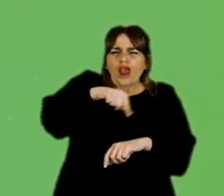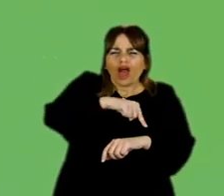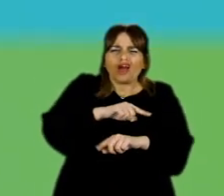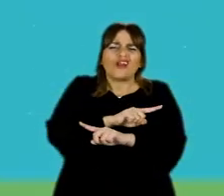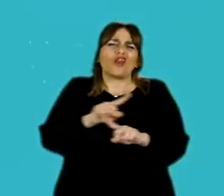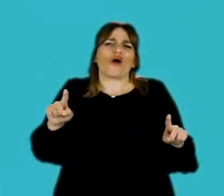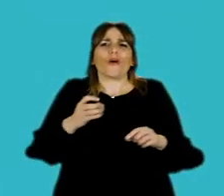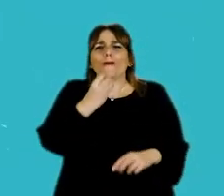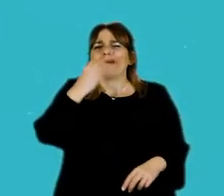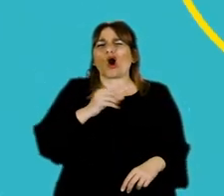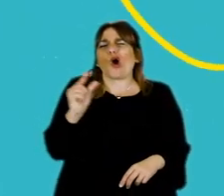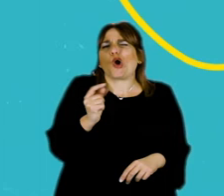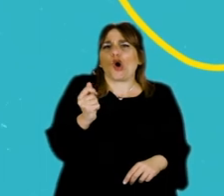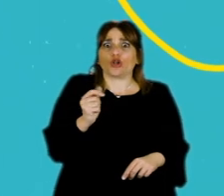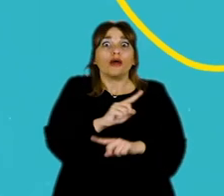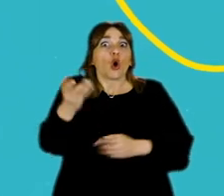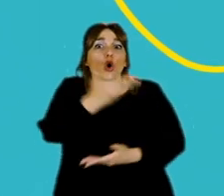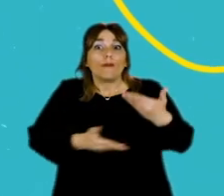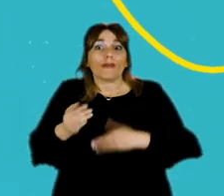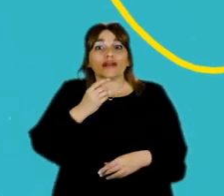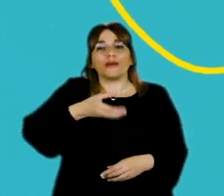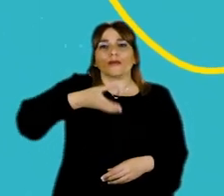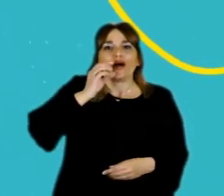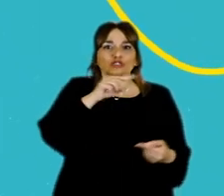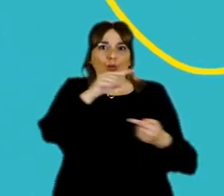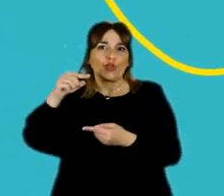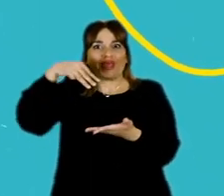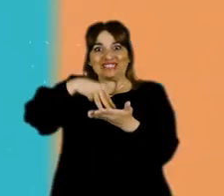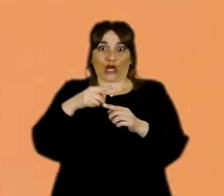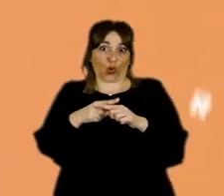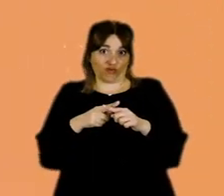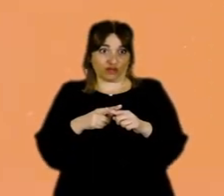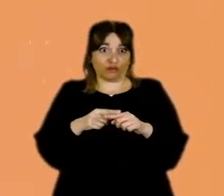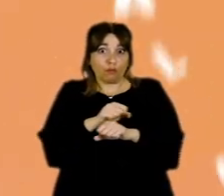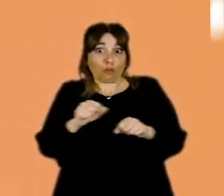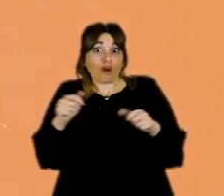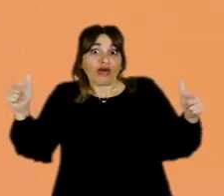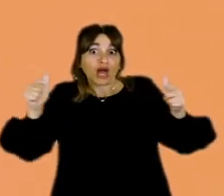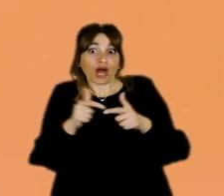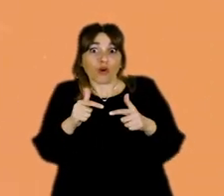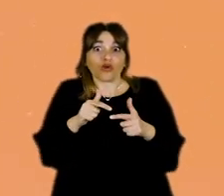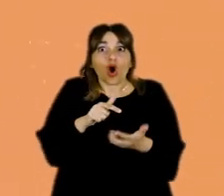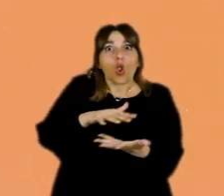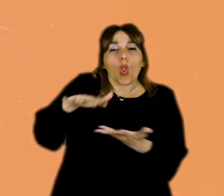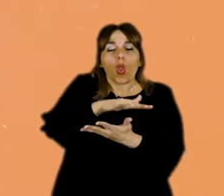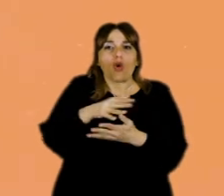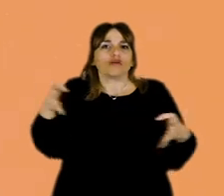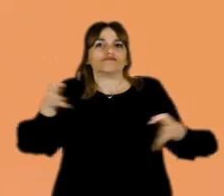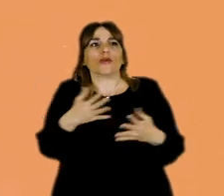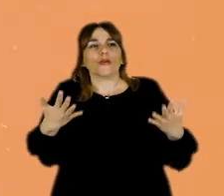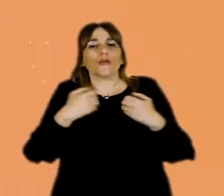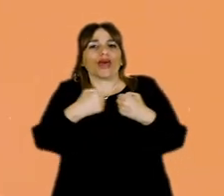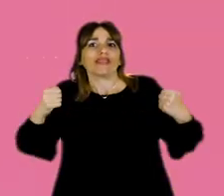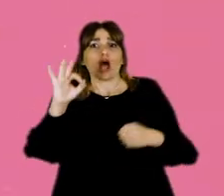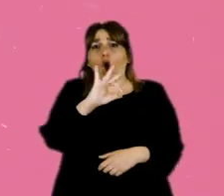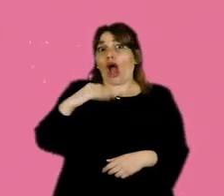menos tiempo. No compartas vasos, botellas o cubiertos. Si es posible, reunirse en lugares ventilados o al aire